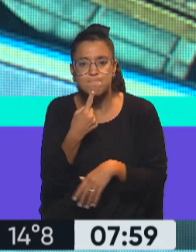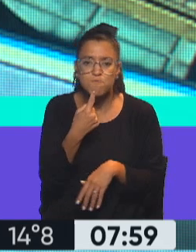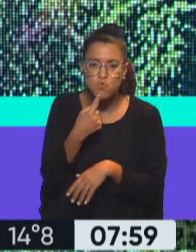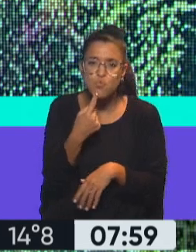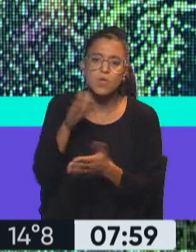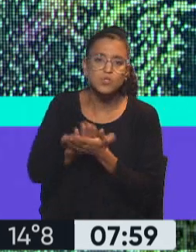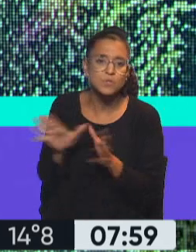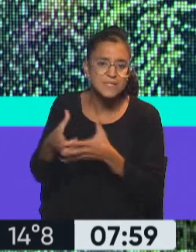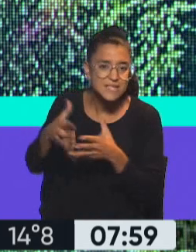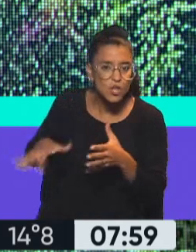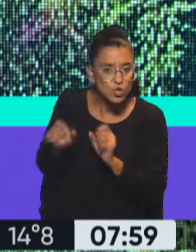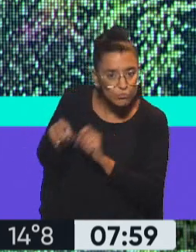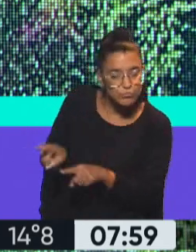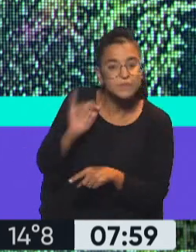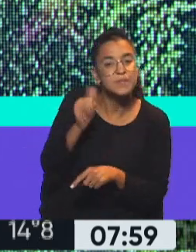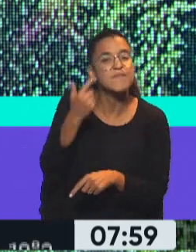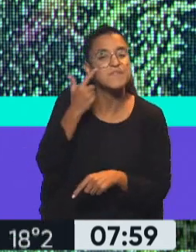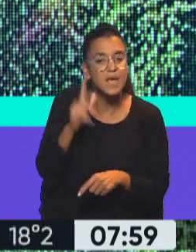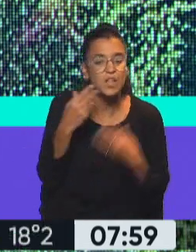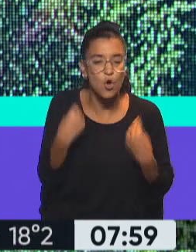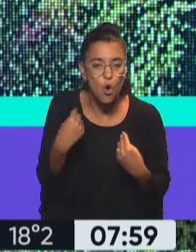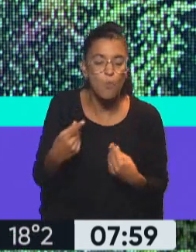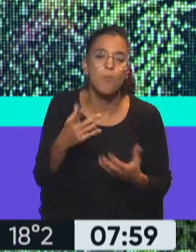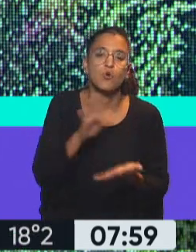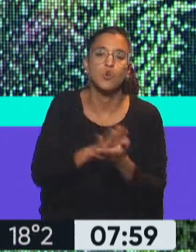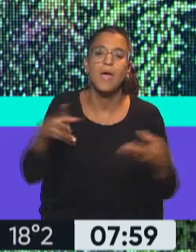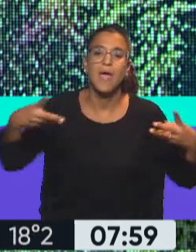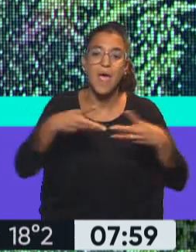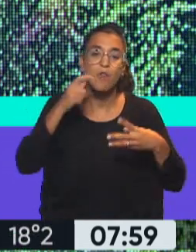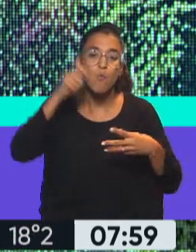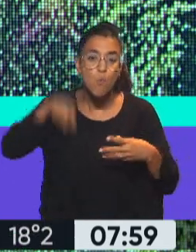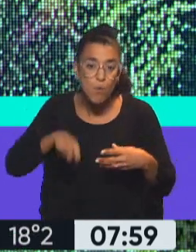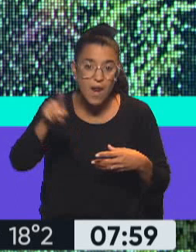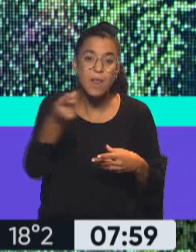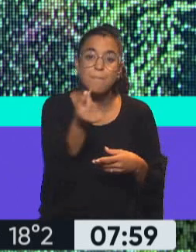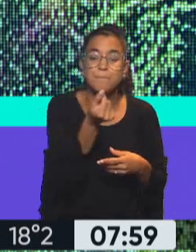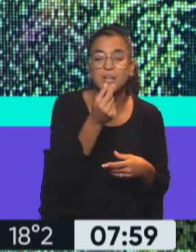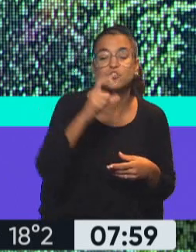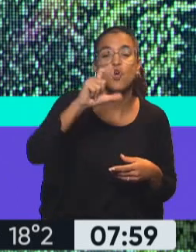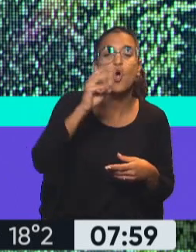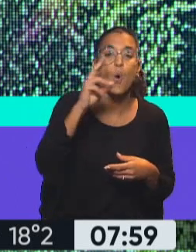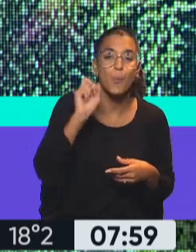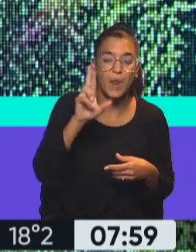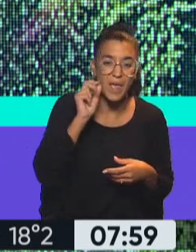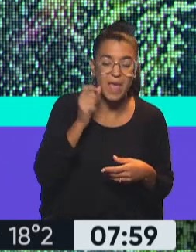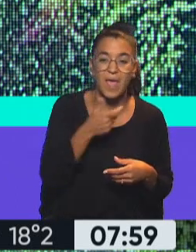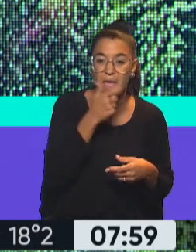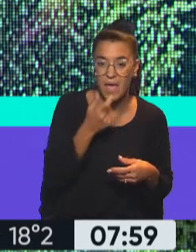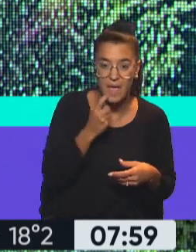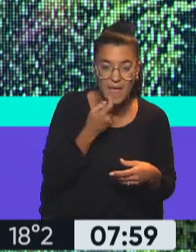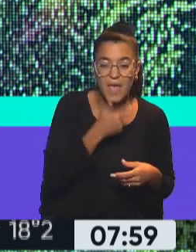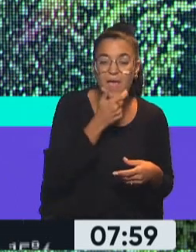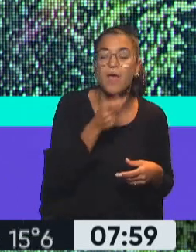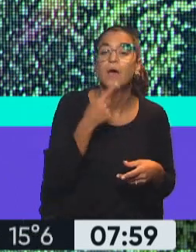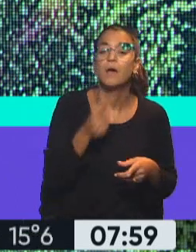Bueno, justamente, miralo cómo afecta el tema de la guerra en Ucrania, el precio del cobre, la verdad es que se disparó